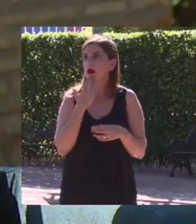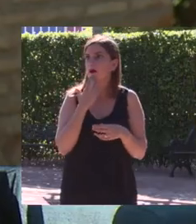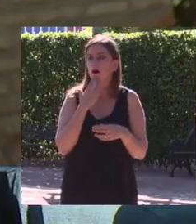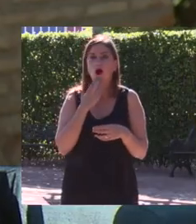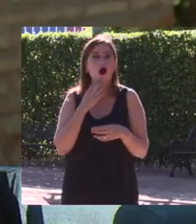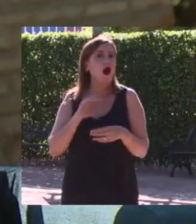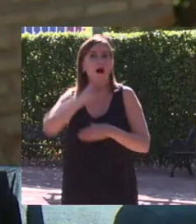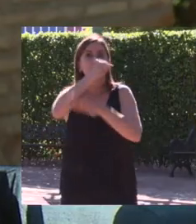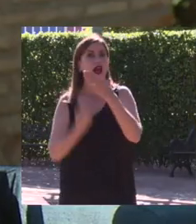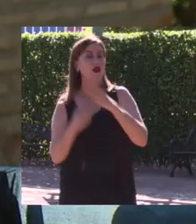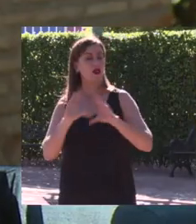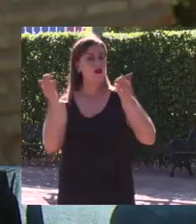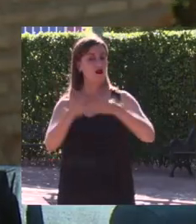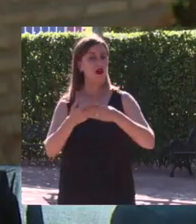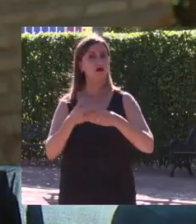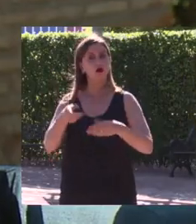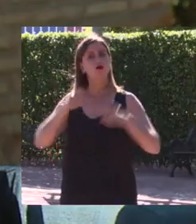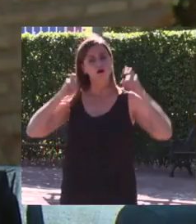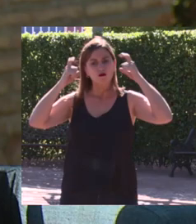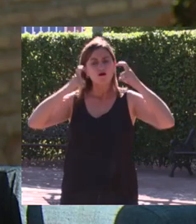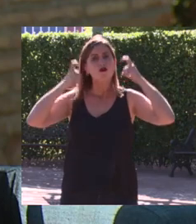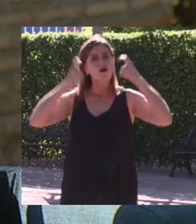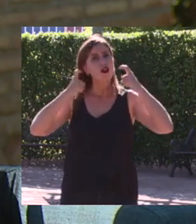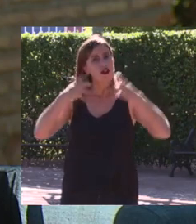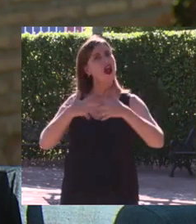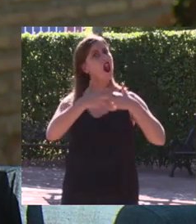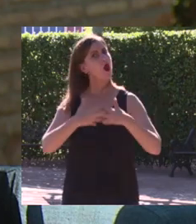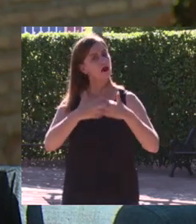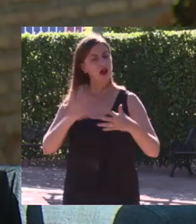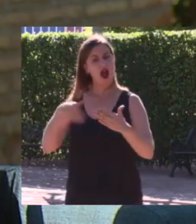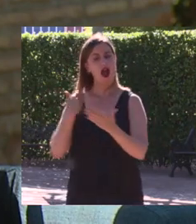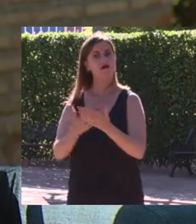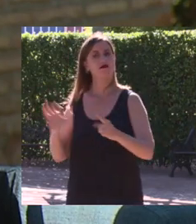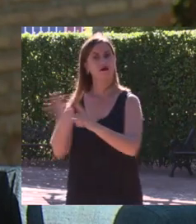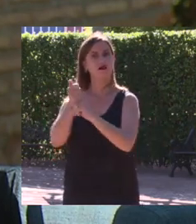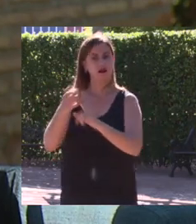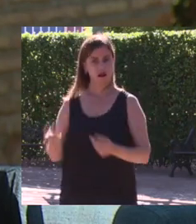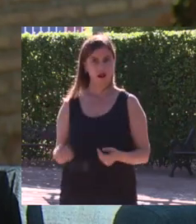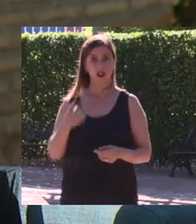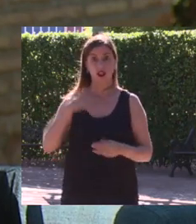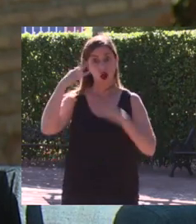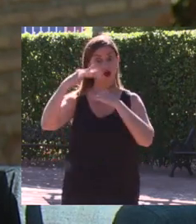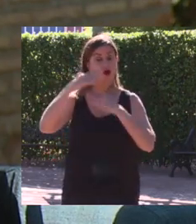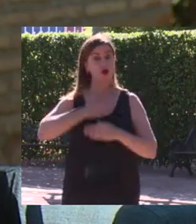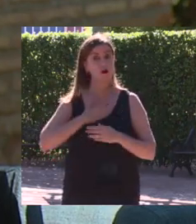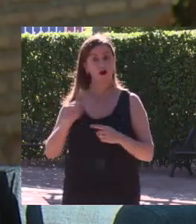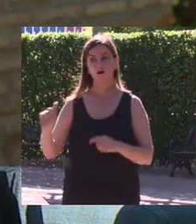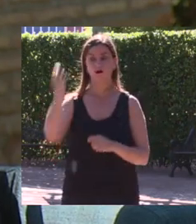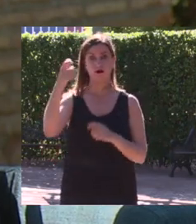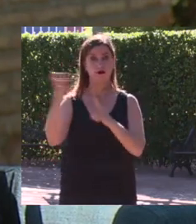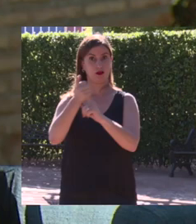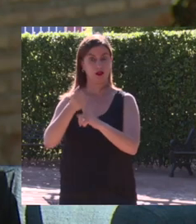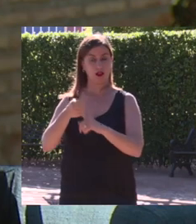equipo baloncesto lucha por ello porque lo puedes conseguir si yo conseguí mi sueño y era un sueño imposible pues